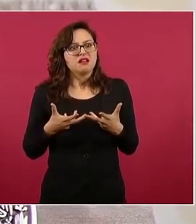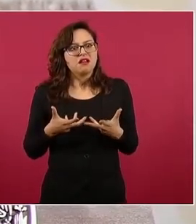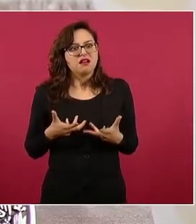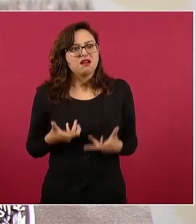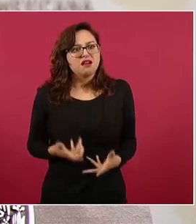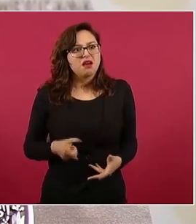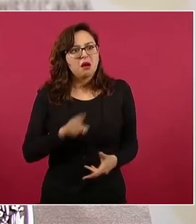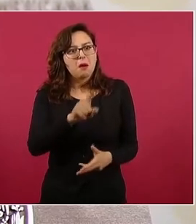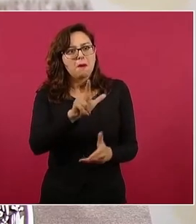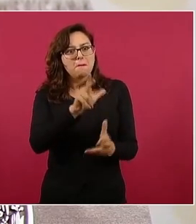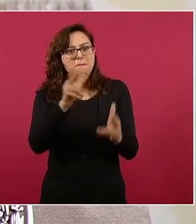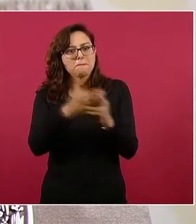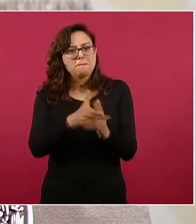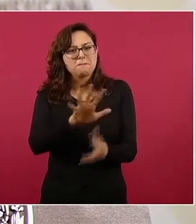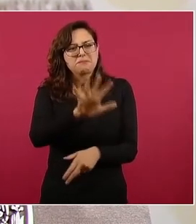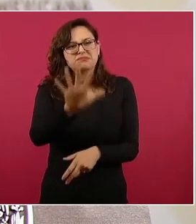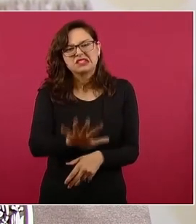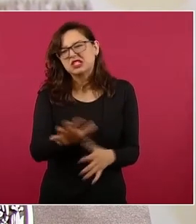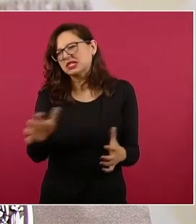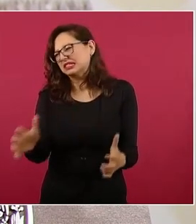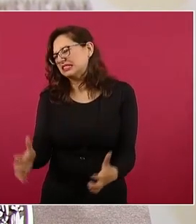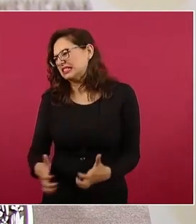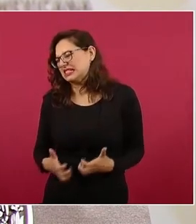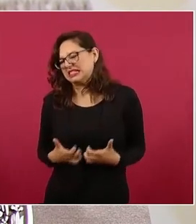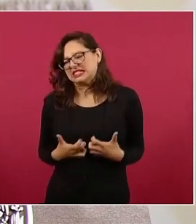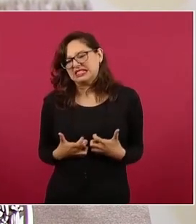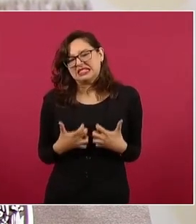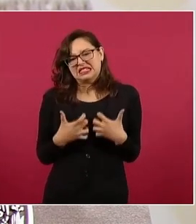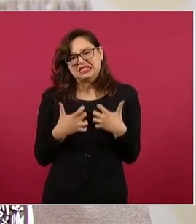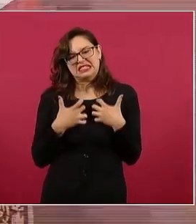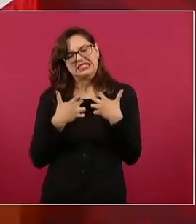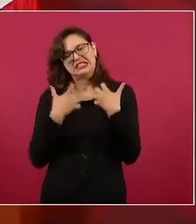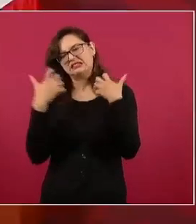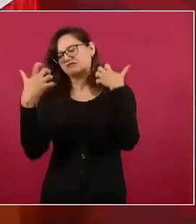por el crimen de su líder